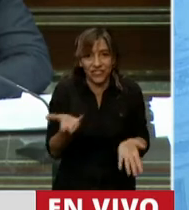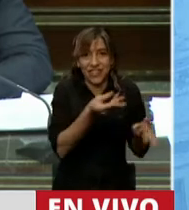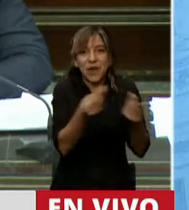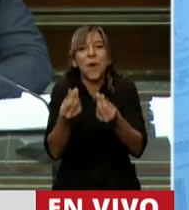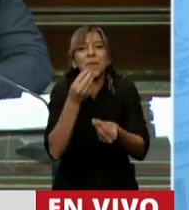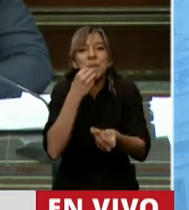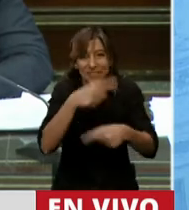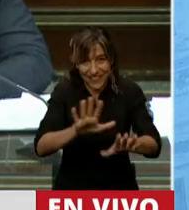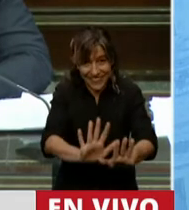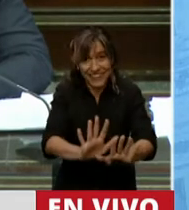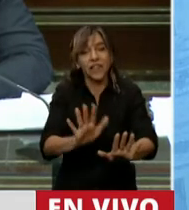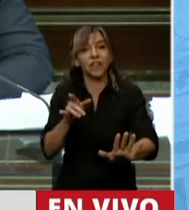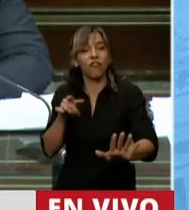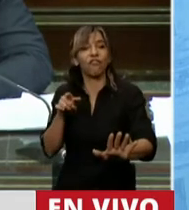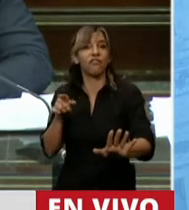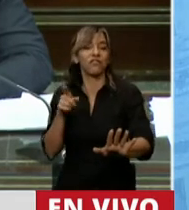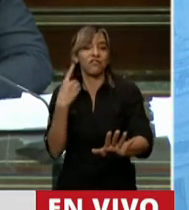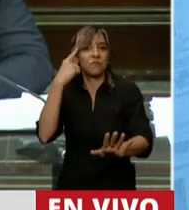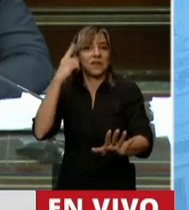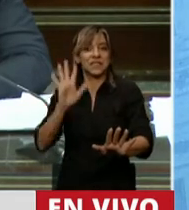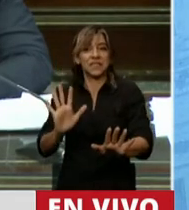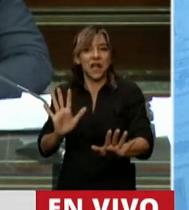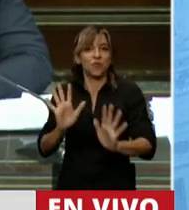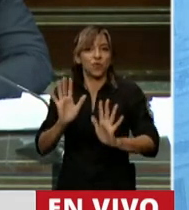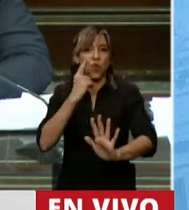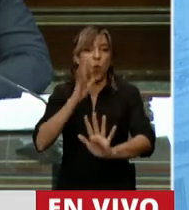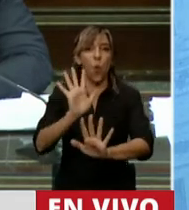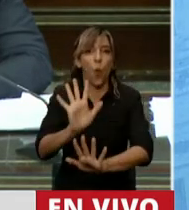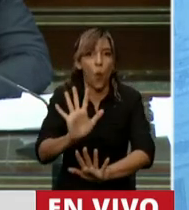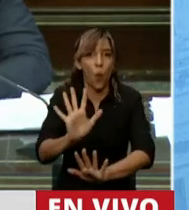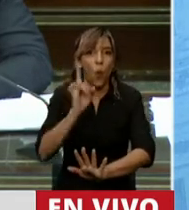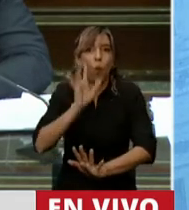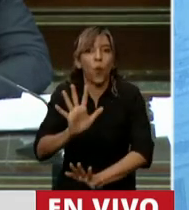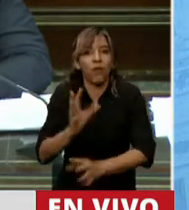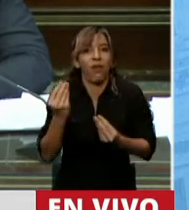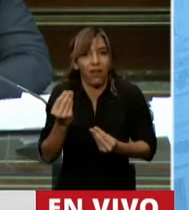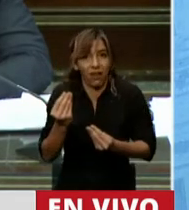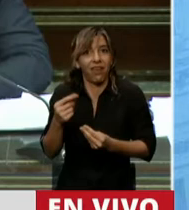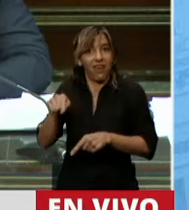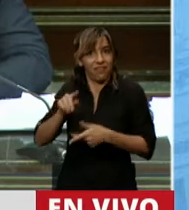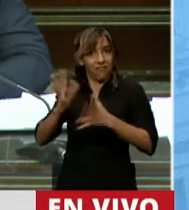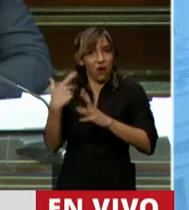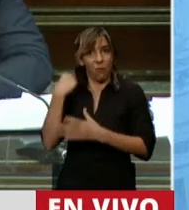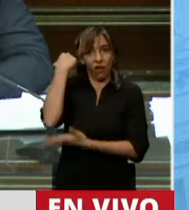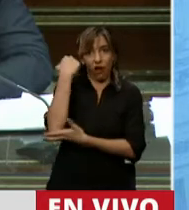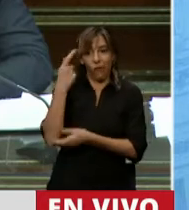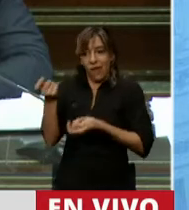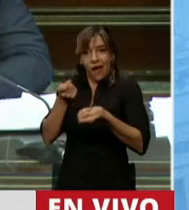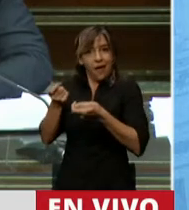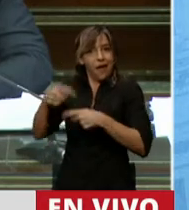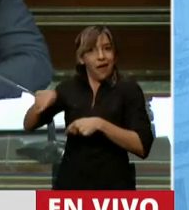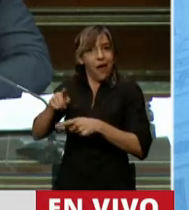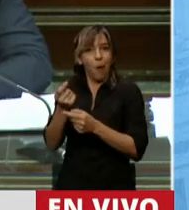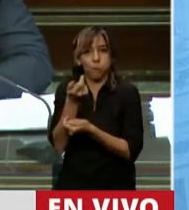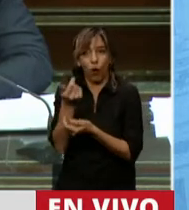mercado sin límite, tiene que tener un límite. Y ese límite es el bienestar de la mayoría de los que habitamos en este país. Y